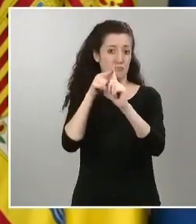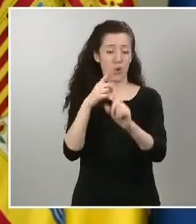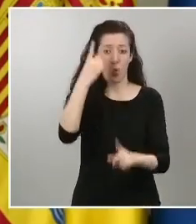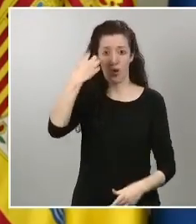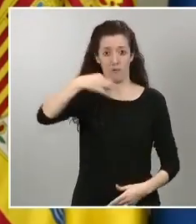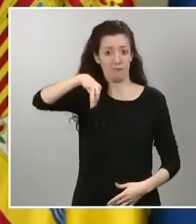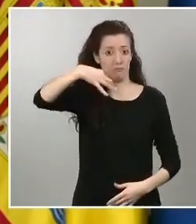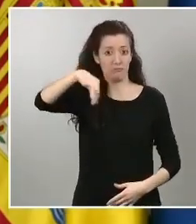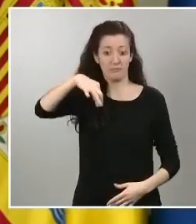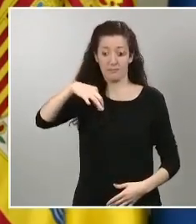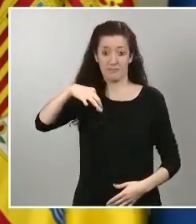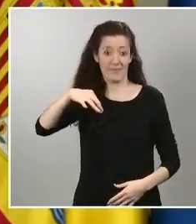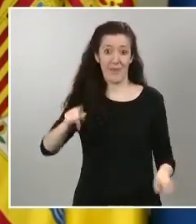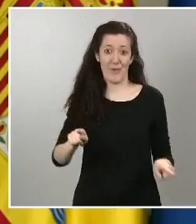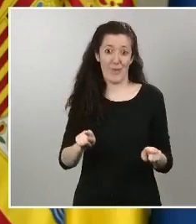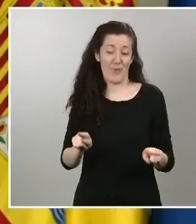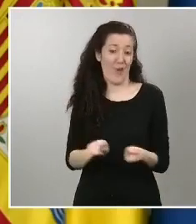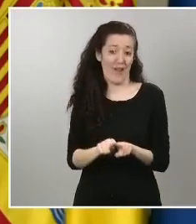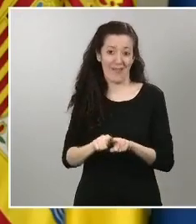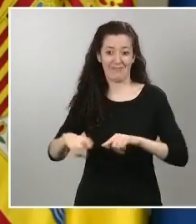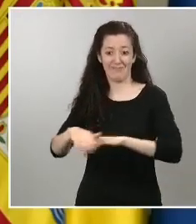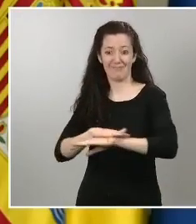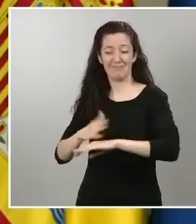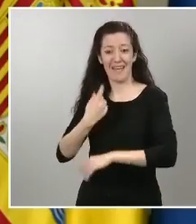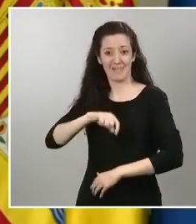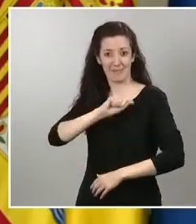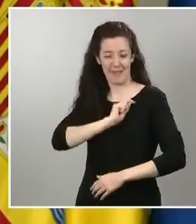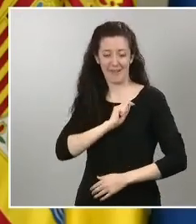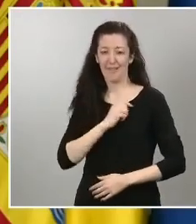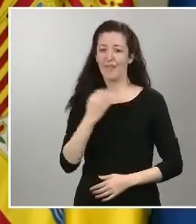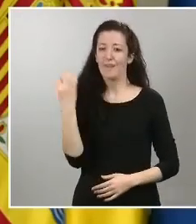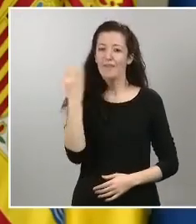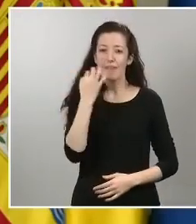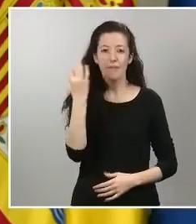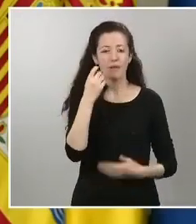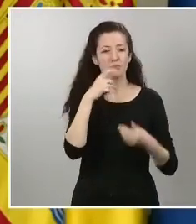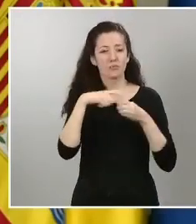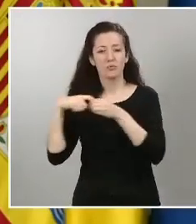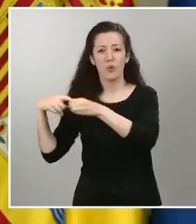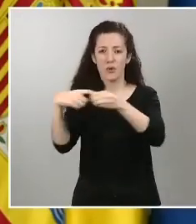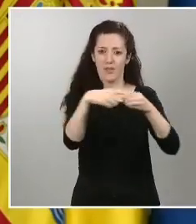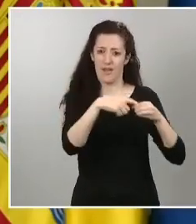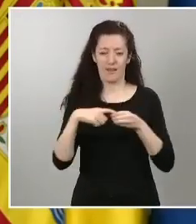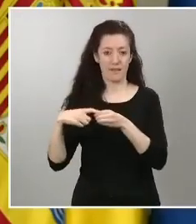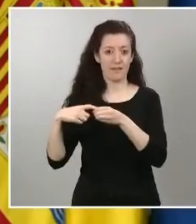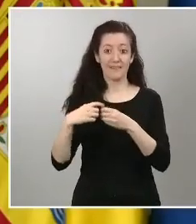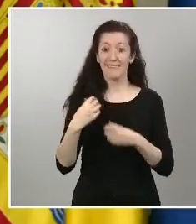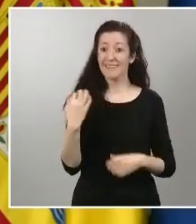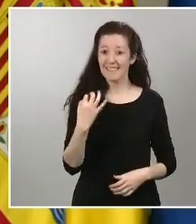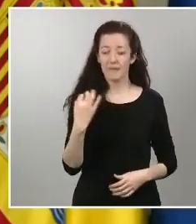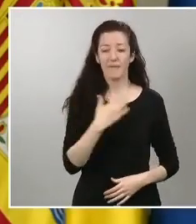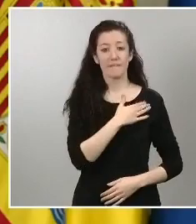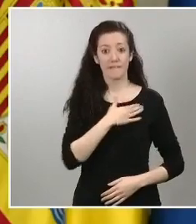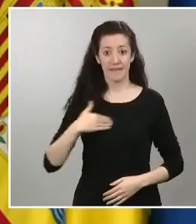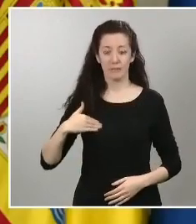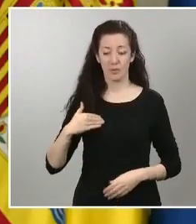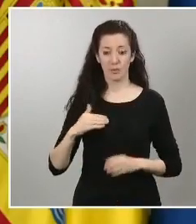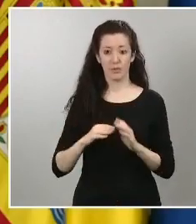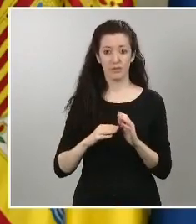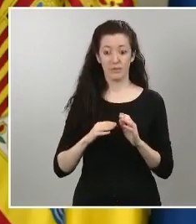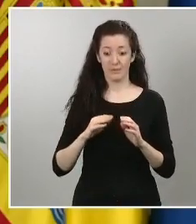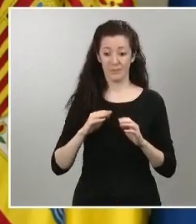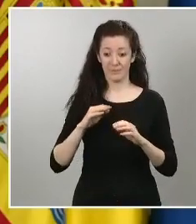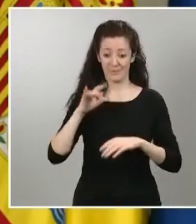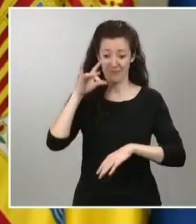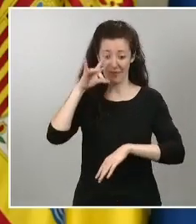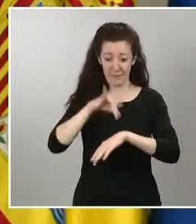y que debe ser solidaria de todo nuestro pueblo es reducir la curva de contagios de enfermedad sinceramente